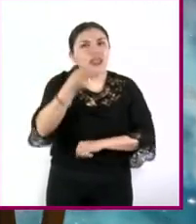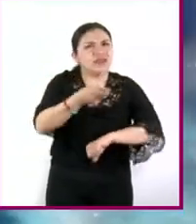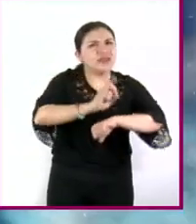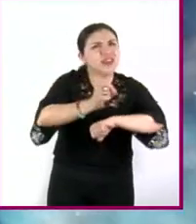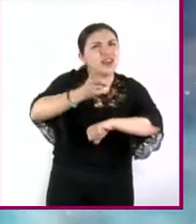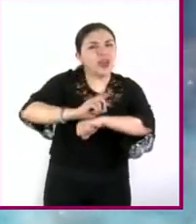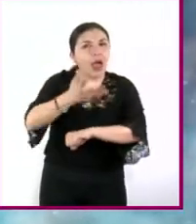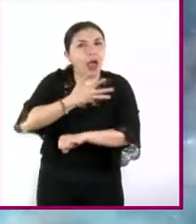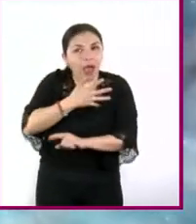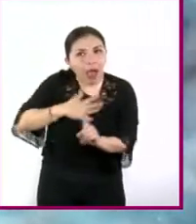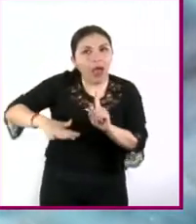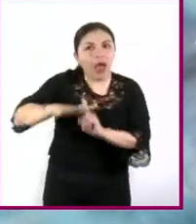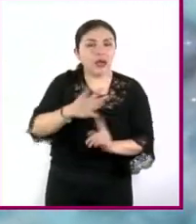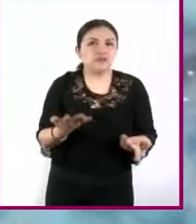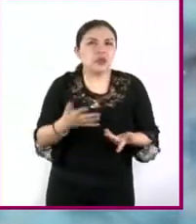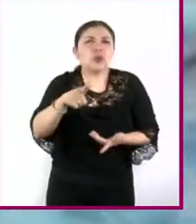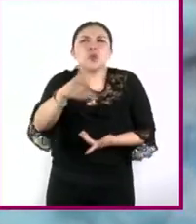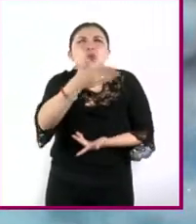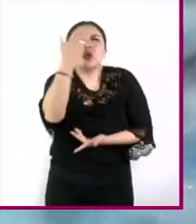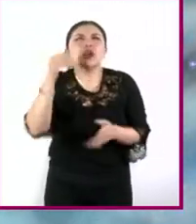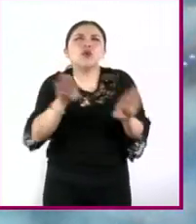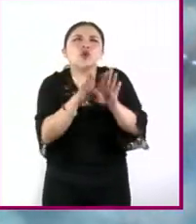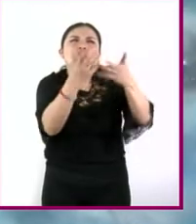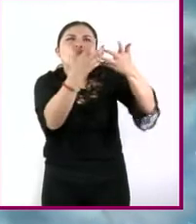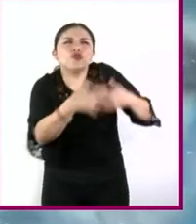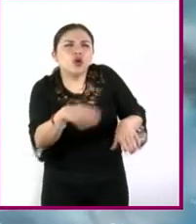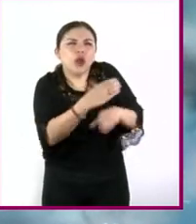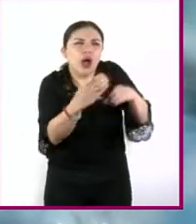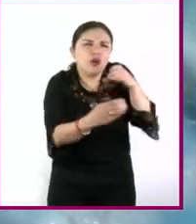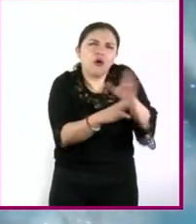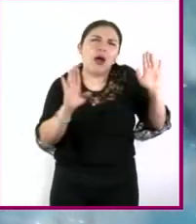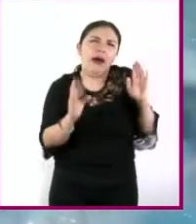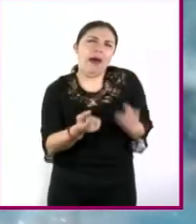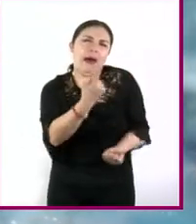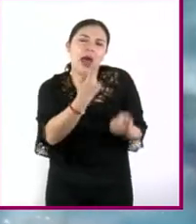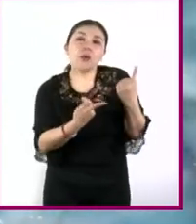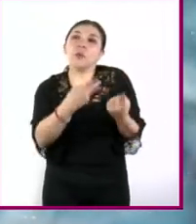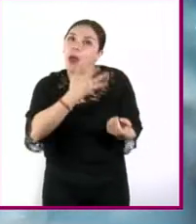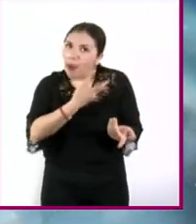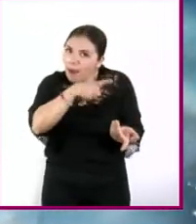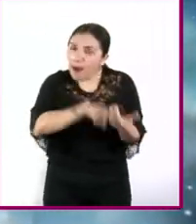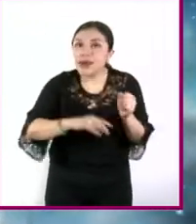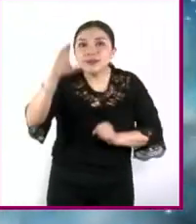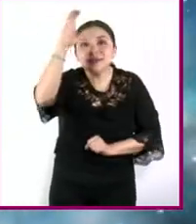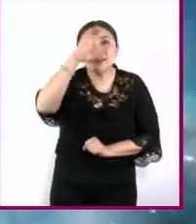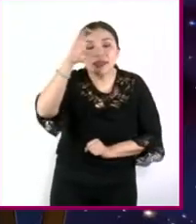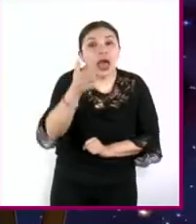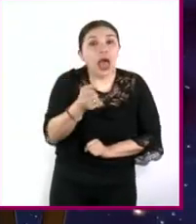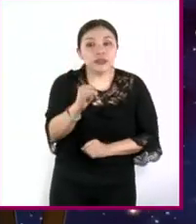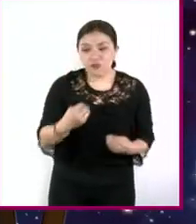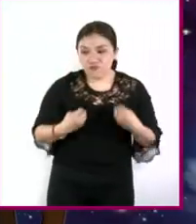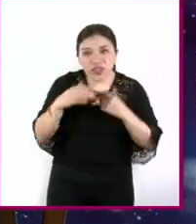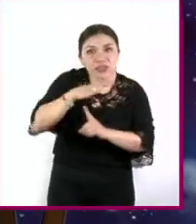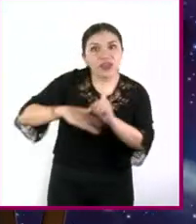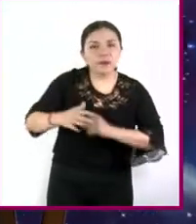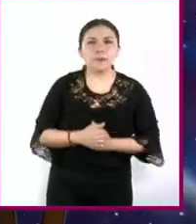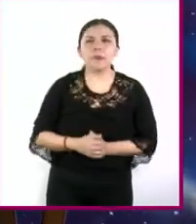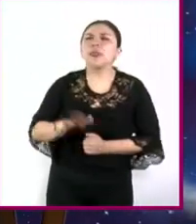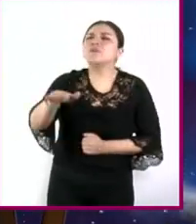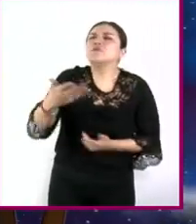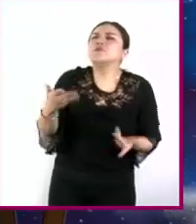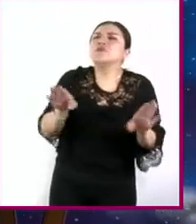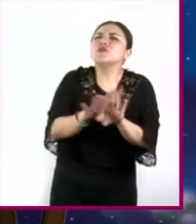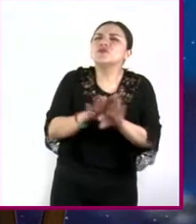los días quizá no sepamos cómo funciona tal o cual cosa pero ahí está, es parte de lo cotidiano A ver Mati,